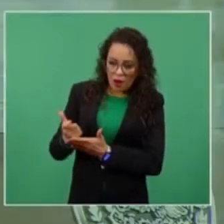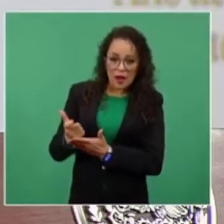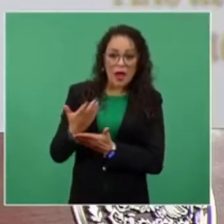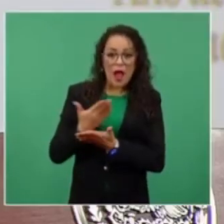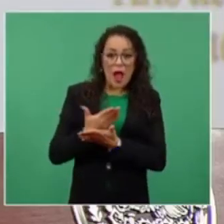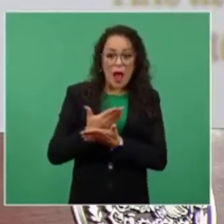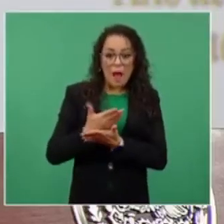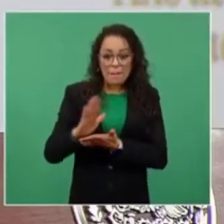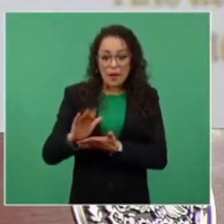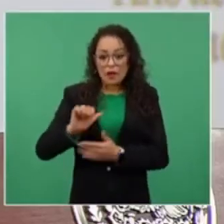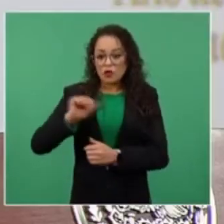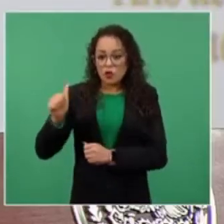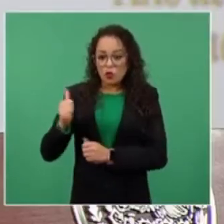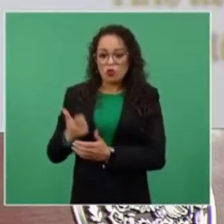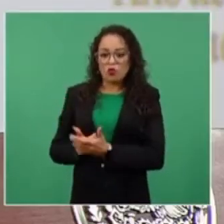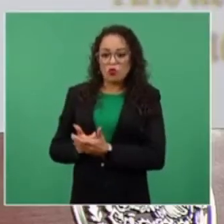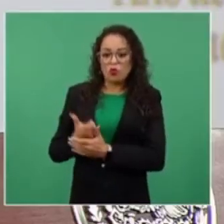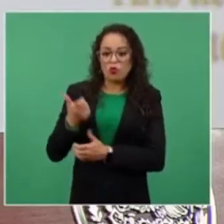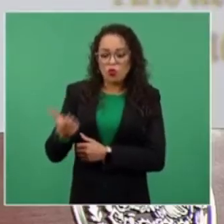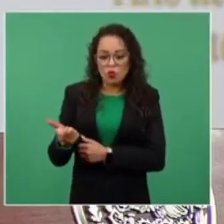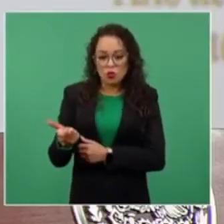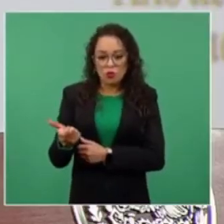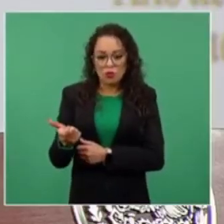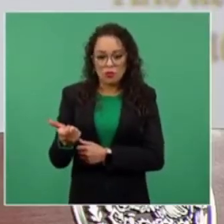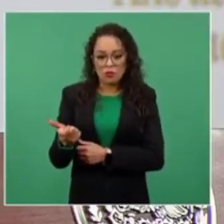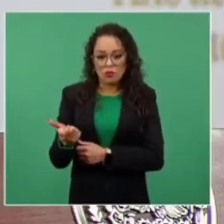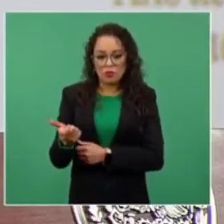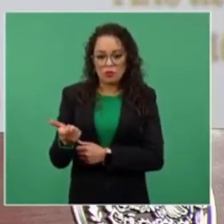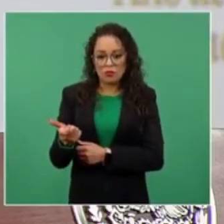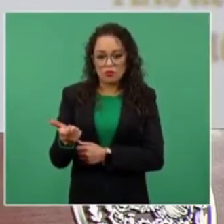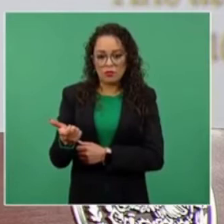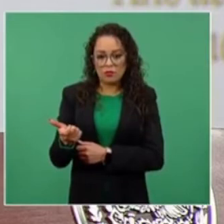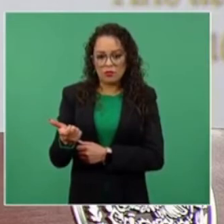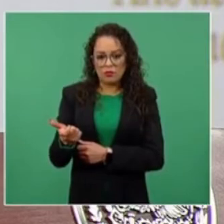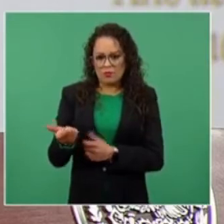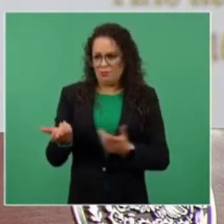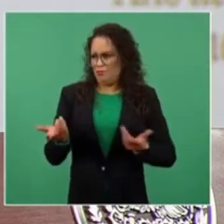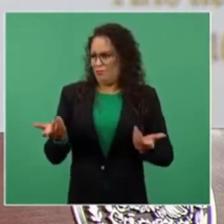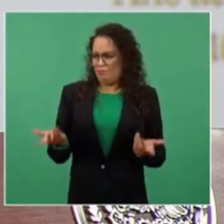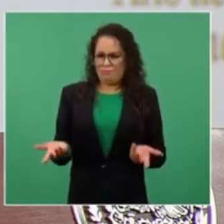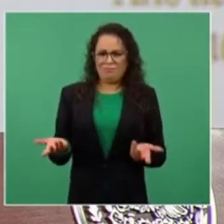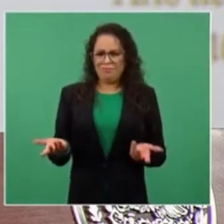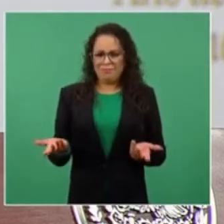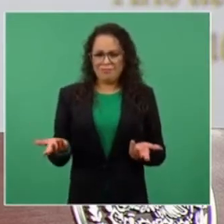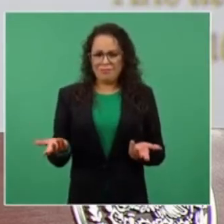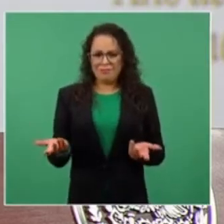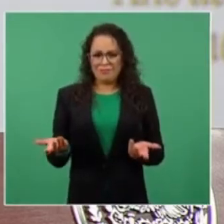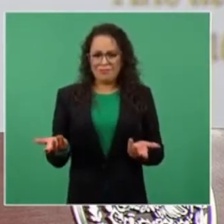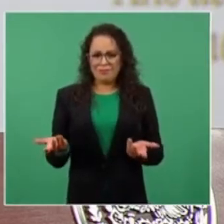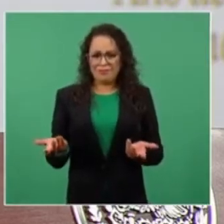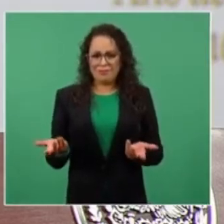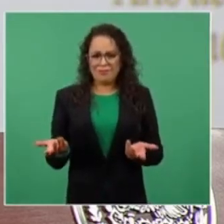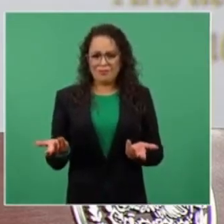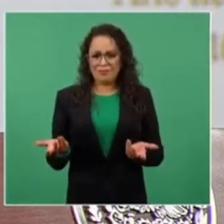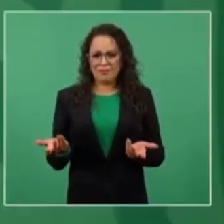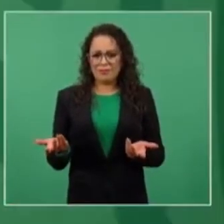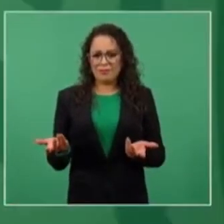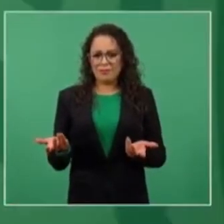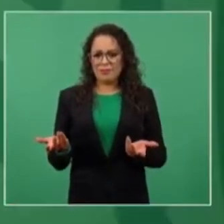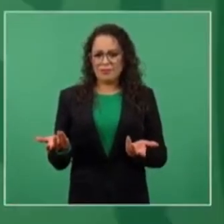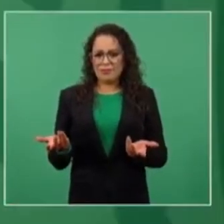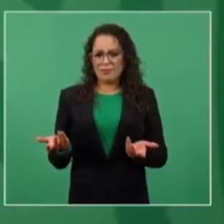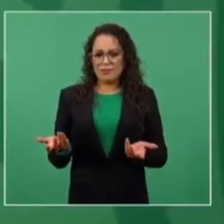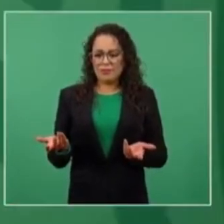presupuesto, ¿qué tiene que ver la función